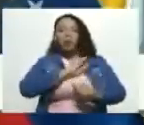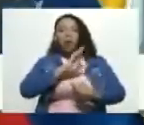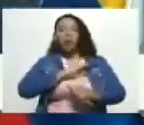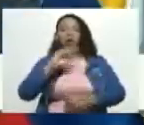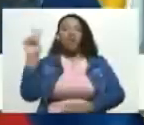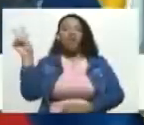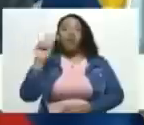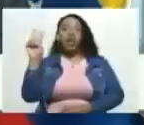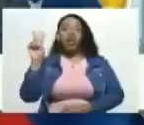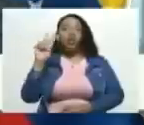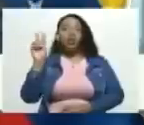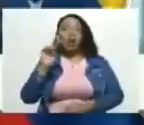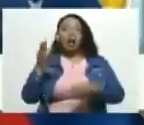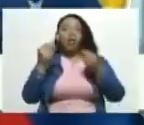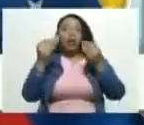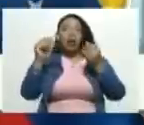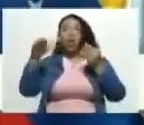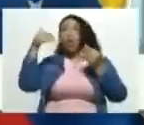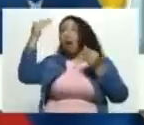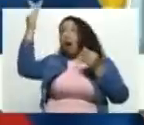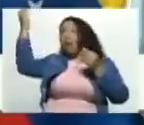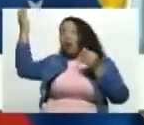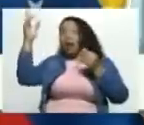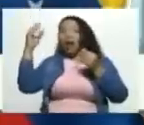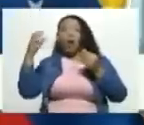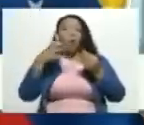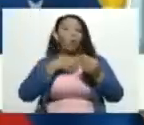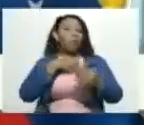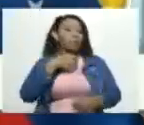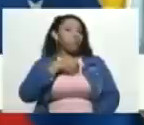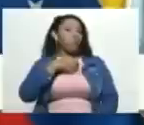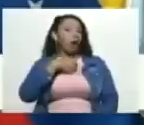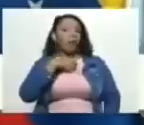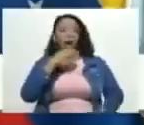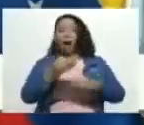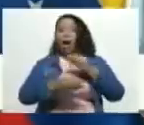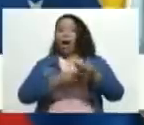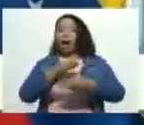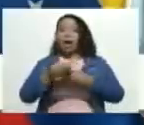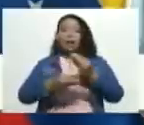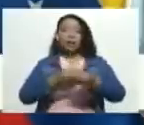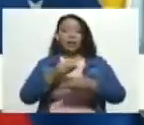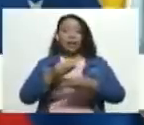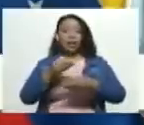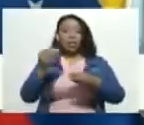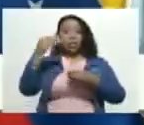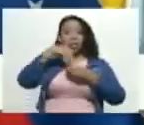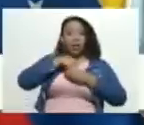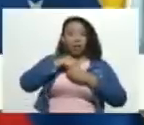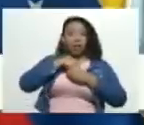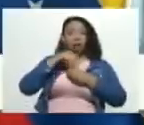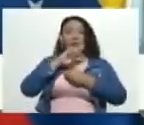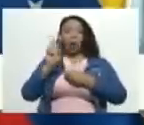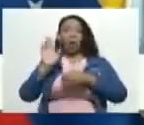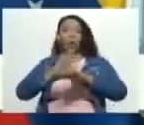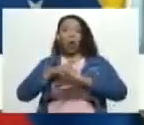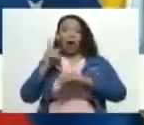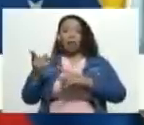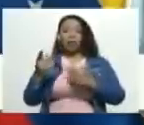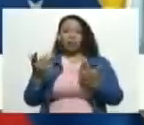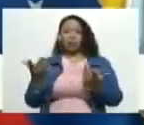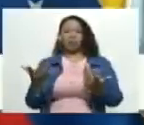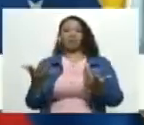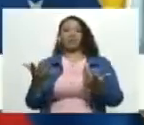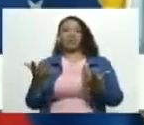en el exterior. Obviamente no lo pueden hacer dentro de la república porque son una ínfima y